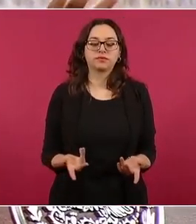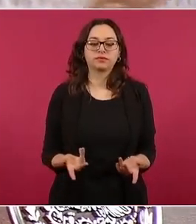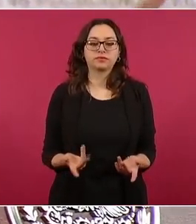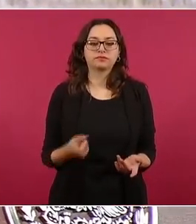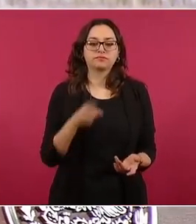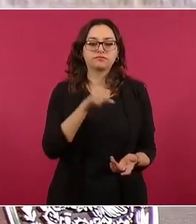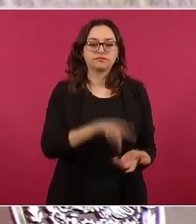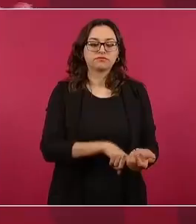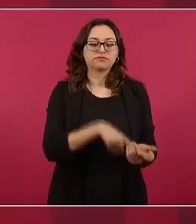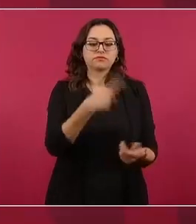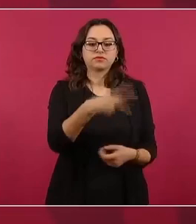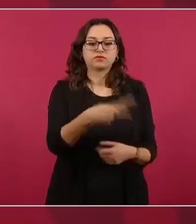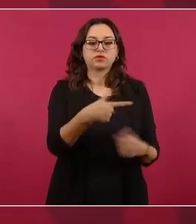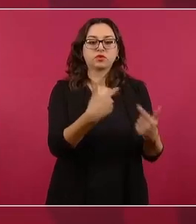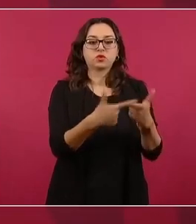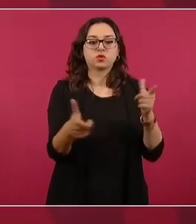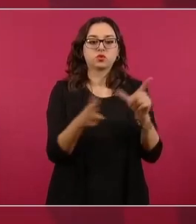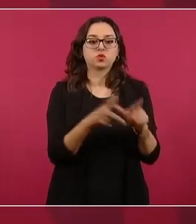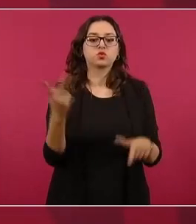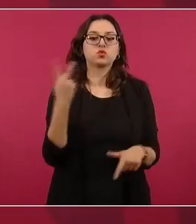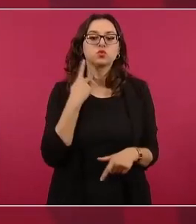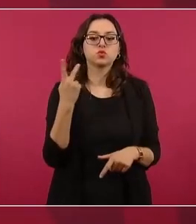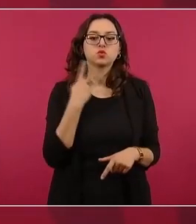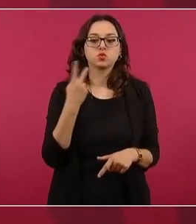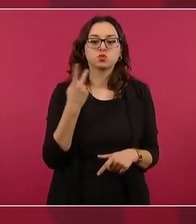partido en el gobierno